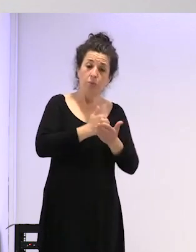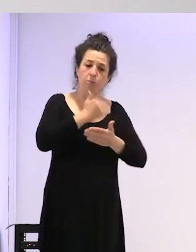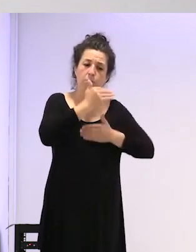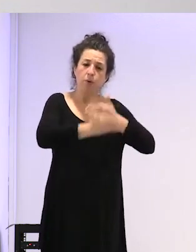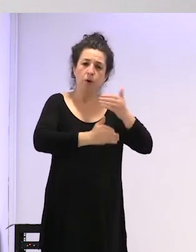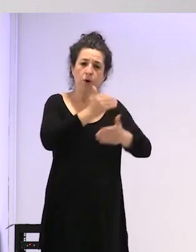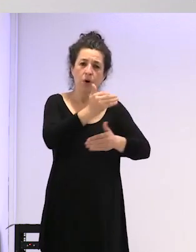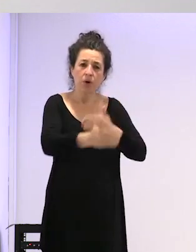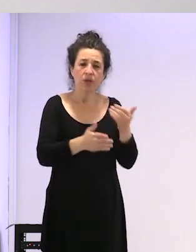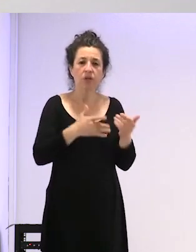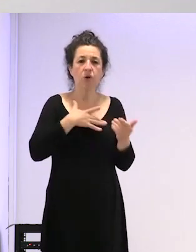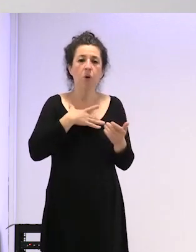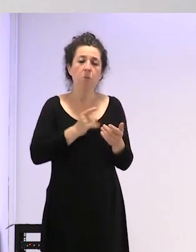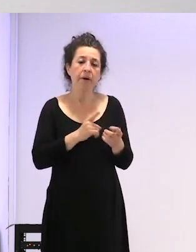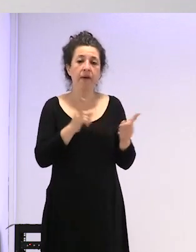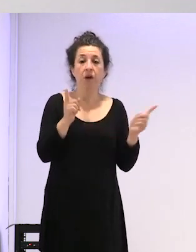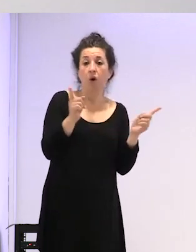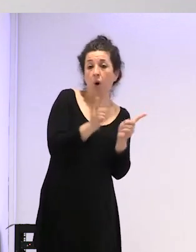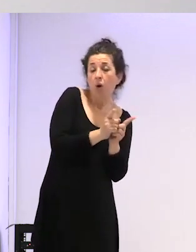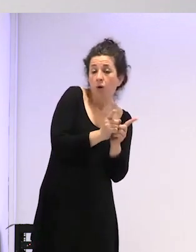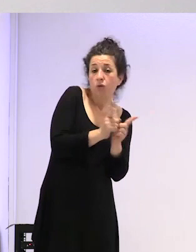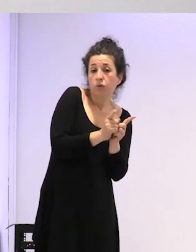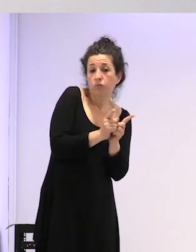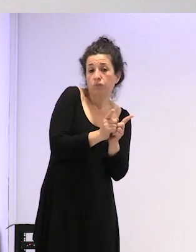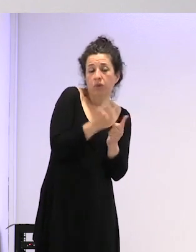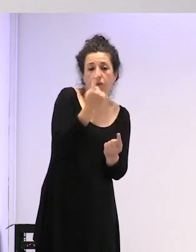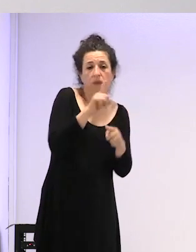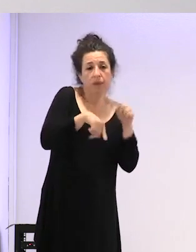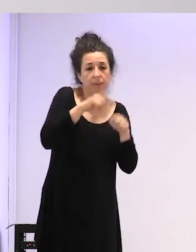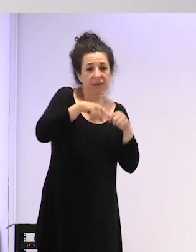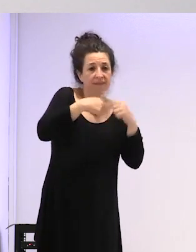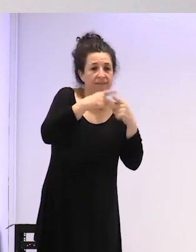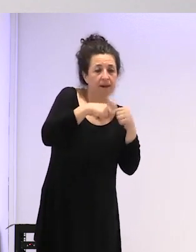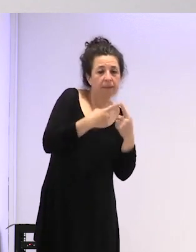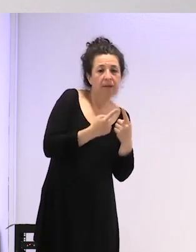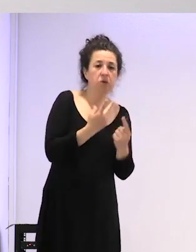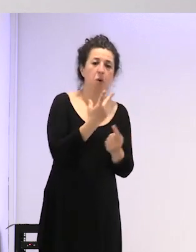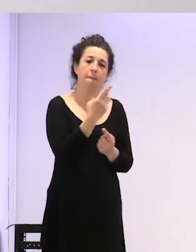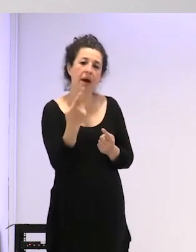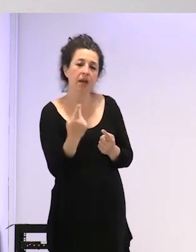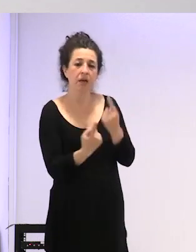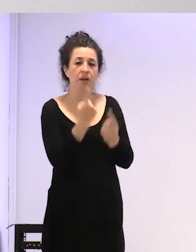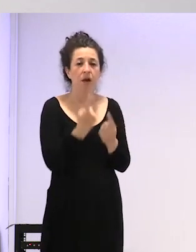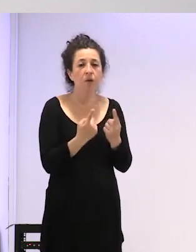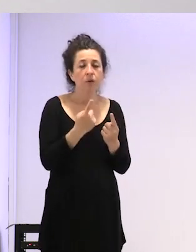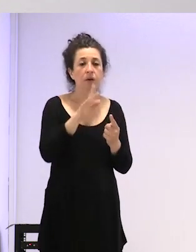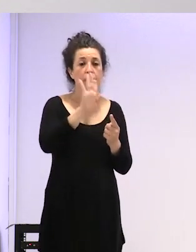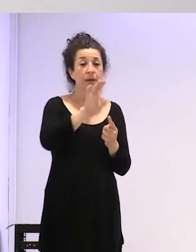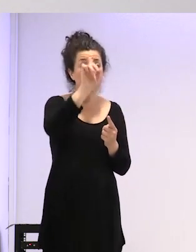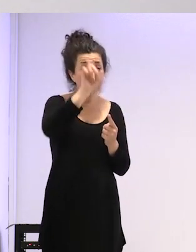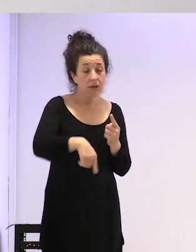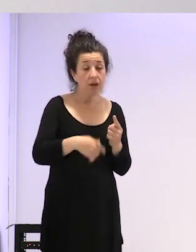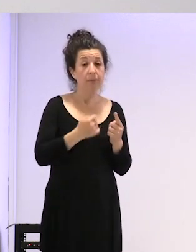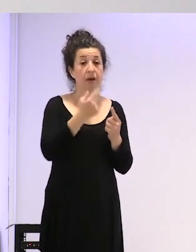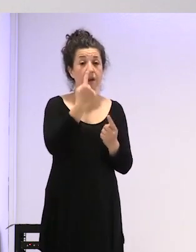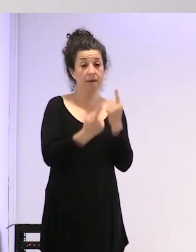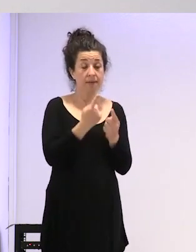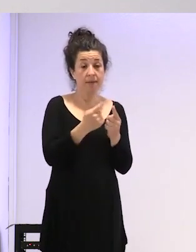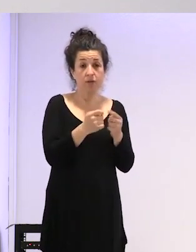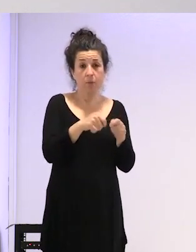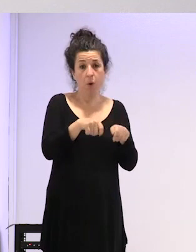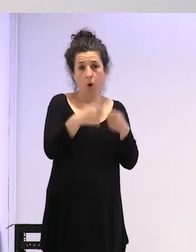puede durar relativamente poco en algunas familias o en algunas parejas pero que también lleva muchas rupturas